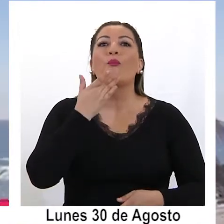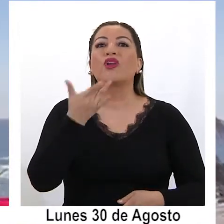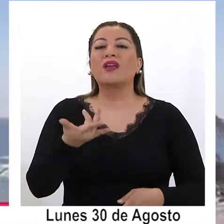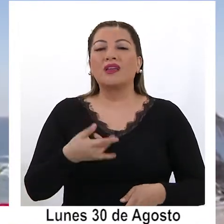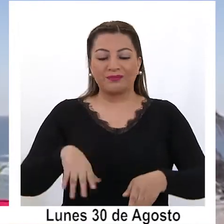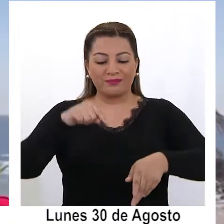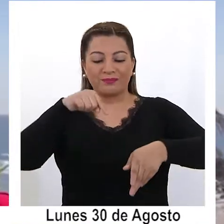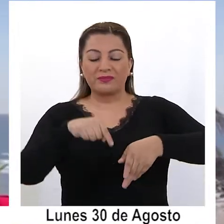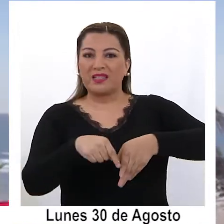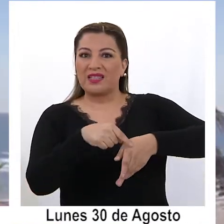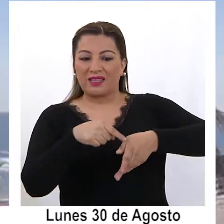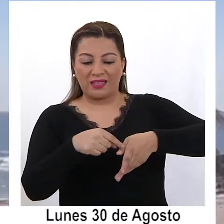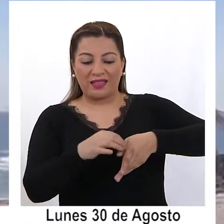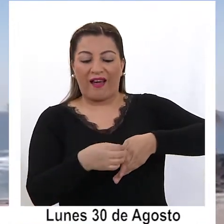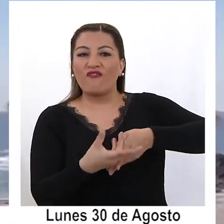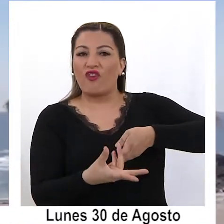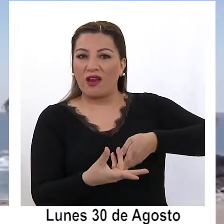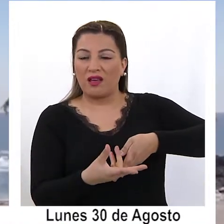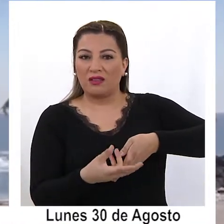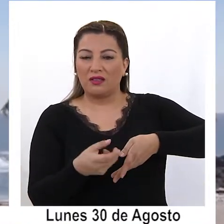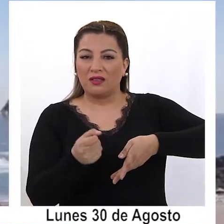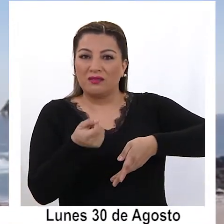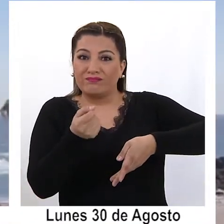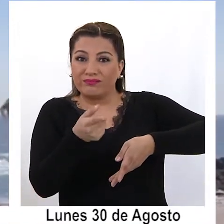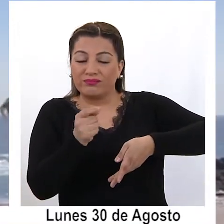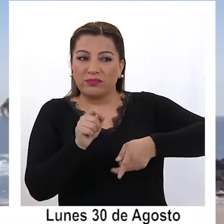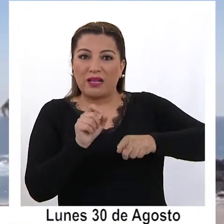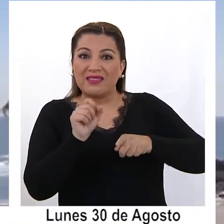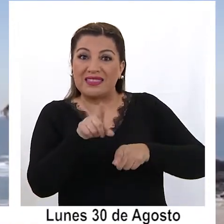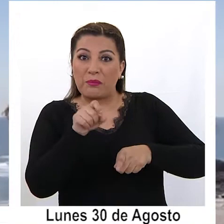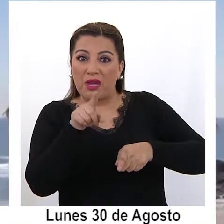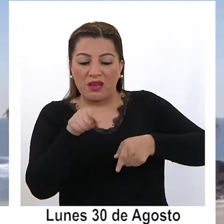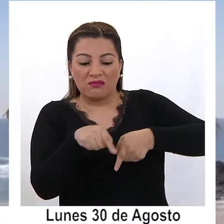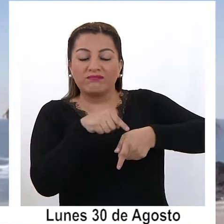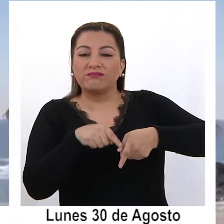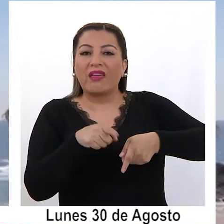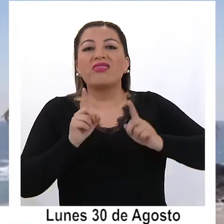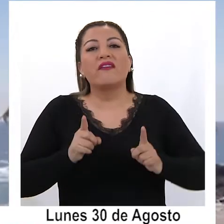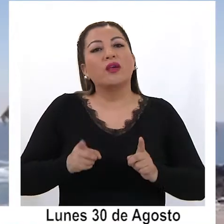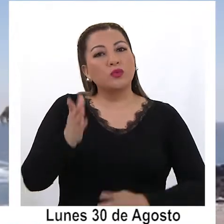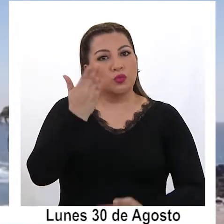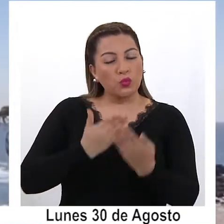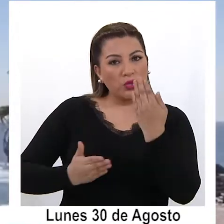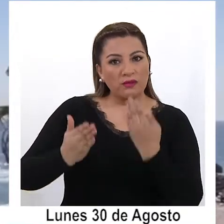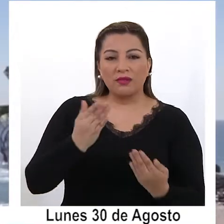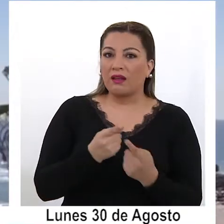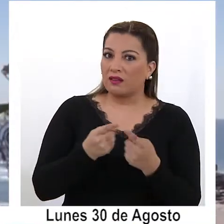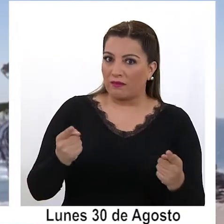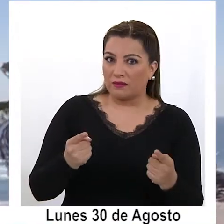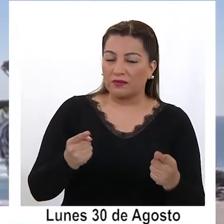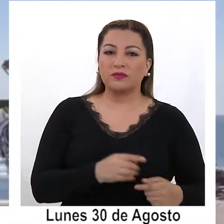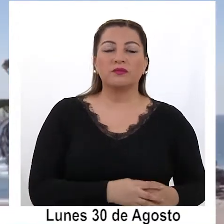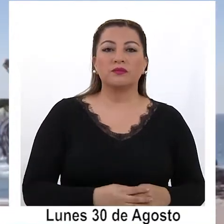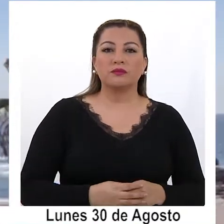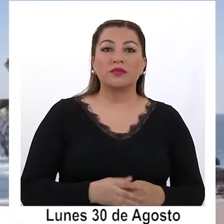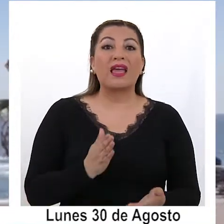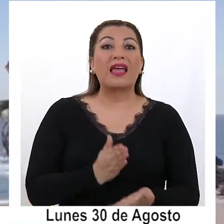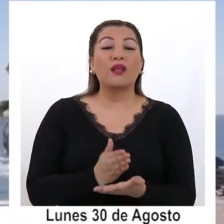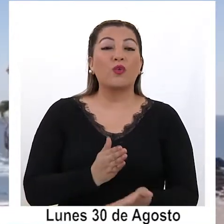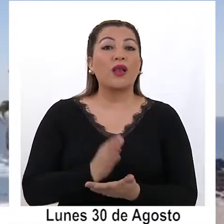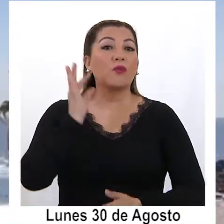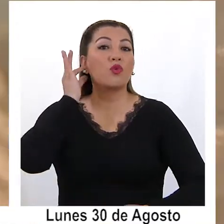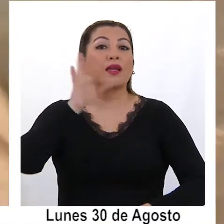que vulva queda expuesta, no es cierto, ante el contacto de los ruidos corporales. Por eso que hay que tomar otras precauciones